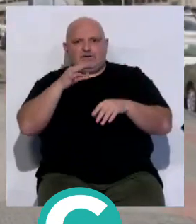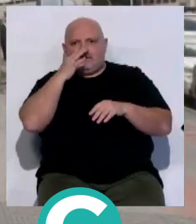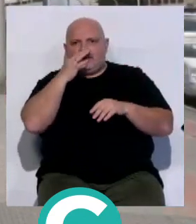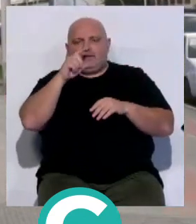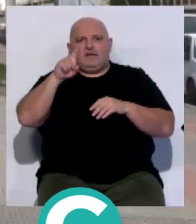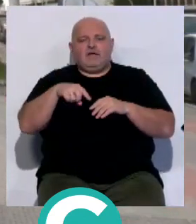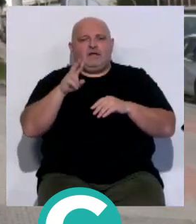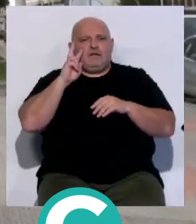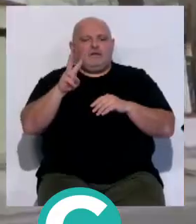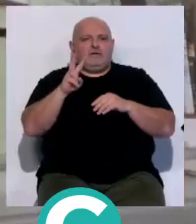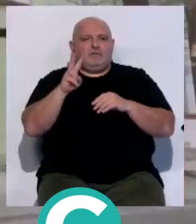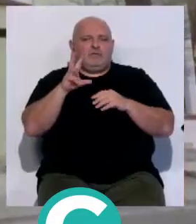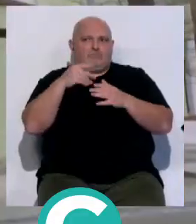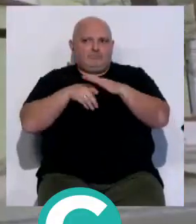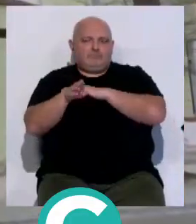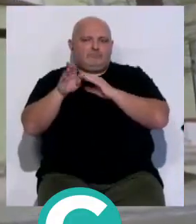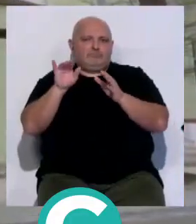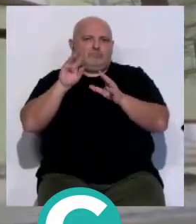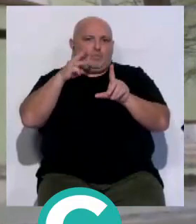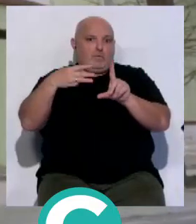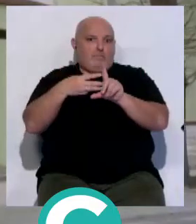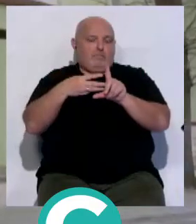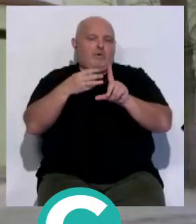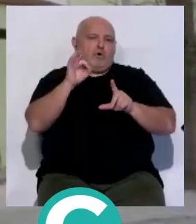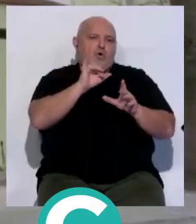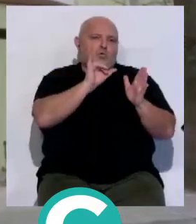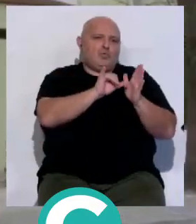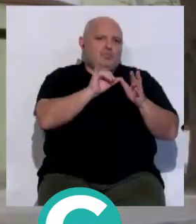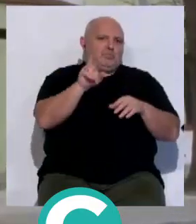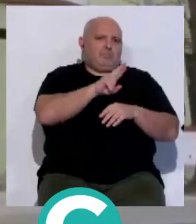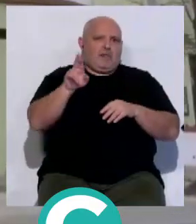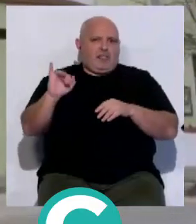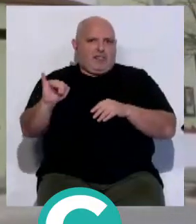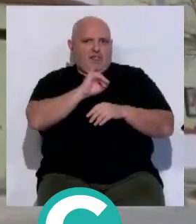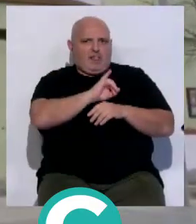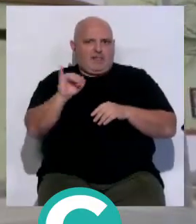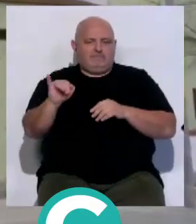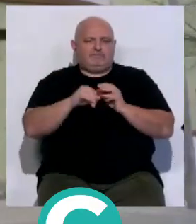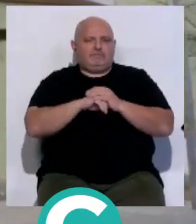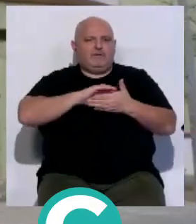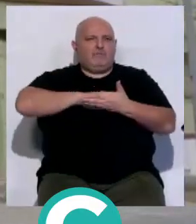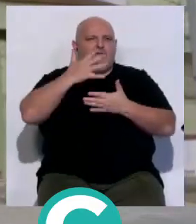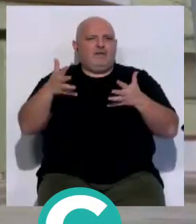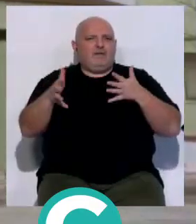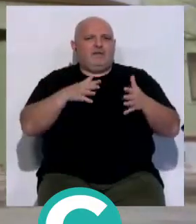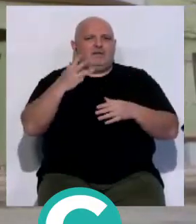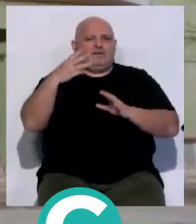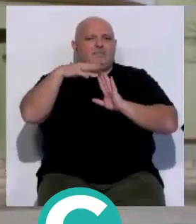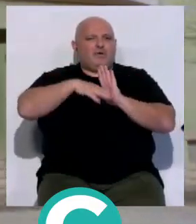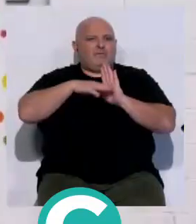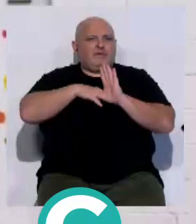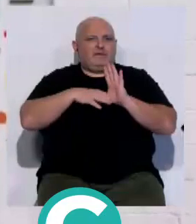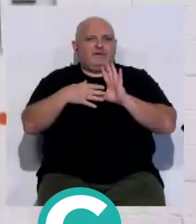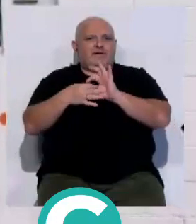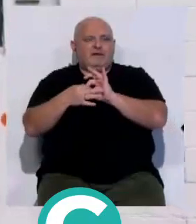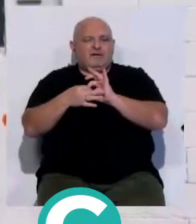también se podrá ver a la carta tanto a través de la web de Onda Cádiz como en el canal de YouTube. Para este mes de marzo los tres programas que se